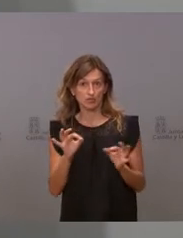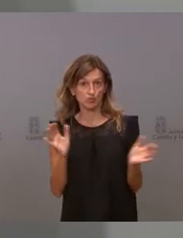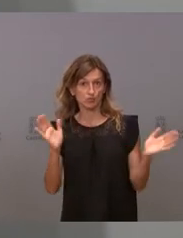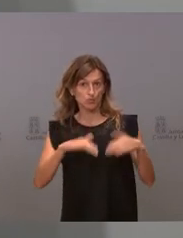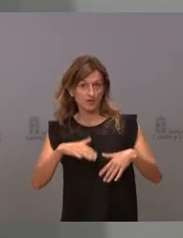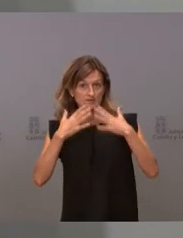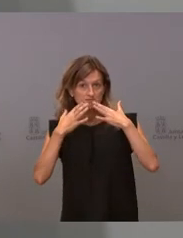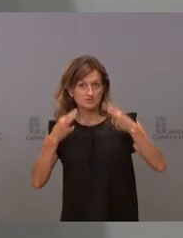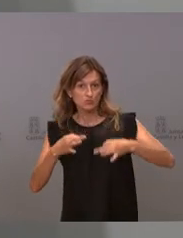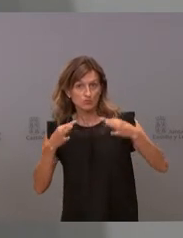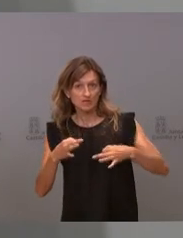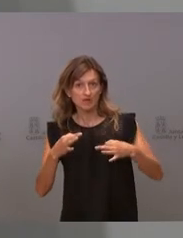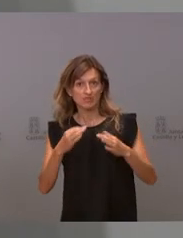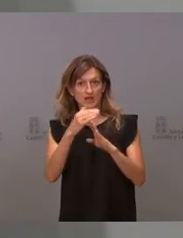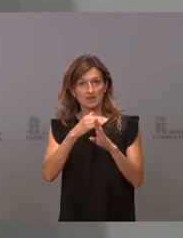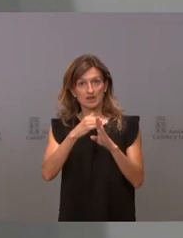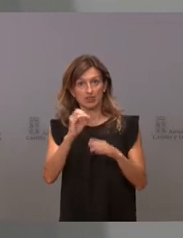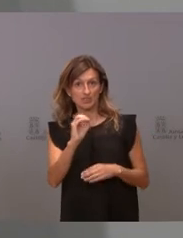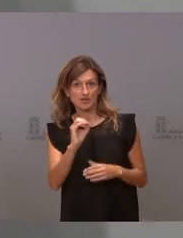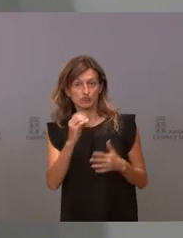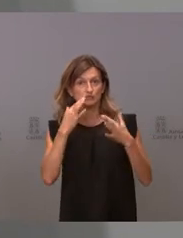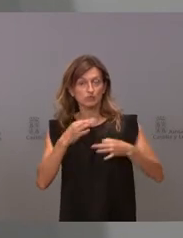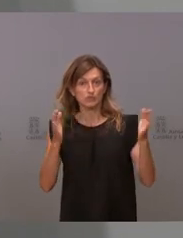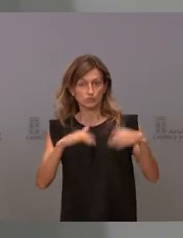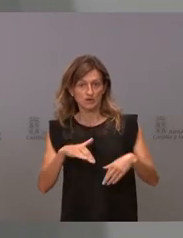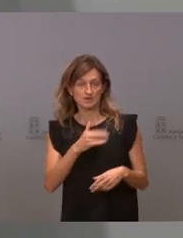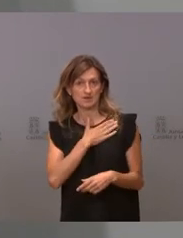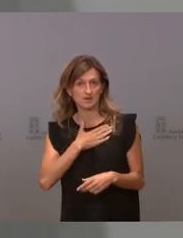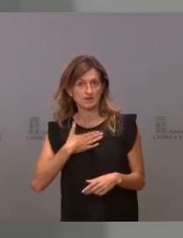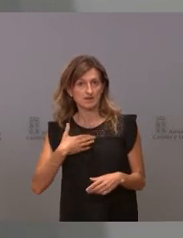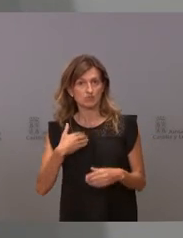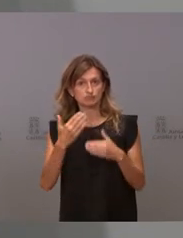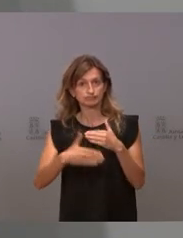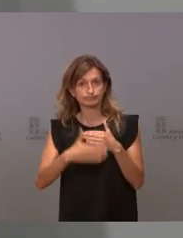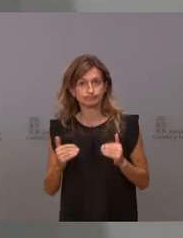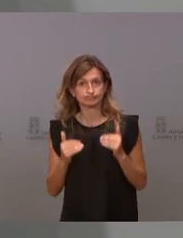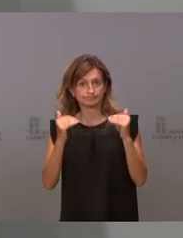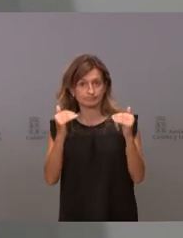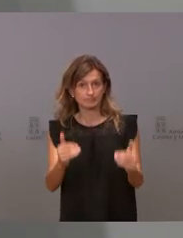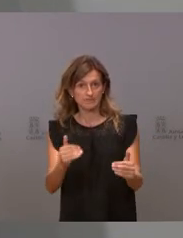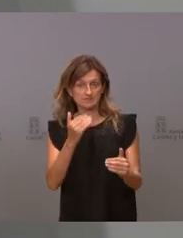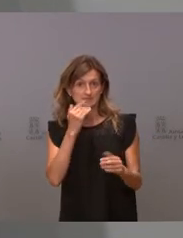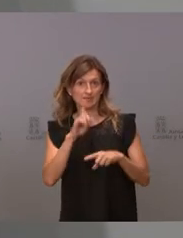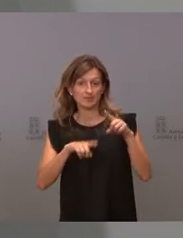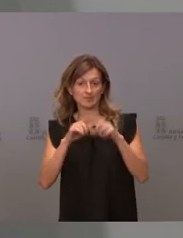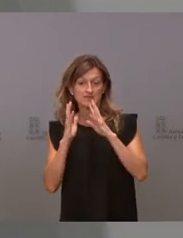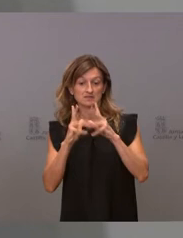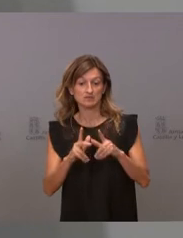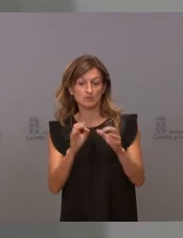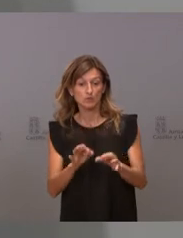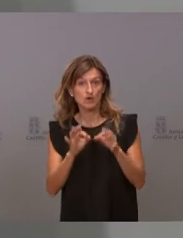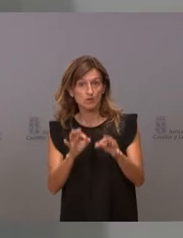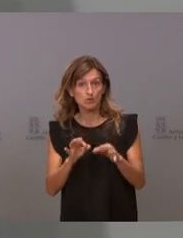seguridad como para bajar a nivel cero, que nuestra intención en principio era mantener las restricciones si la incidencia no daba un cambio sustancial